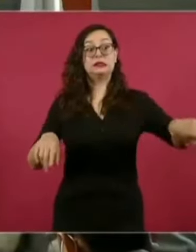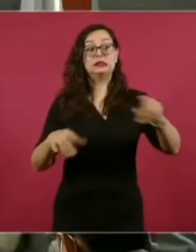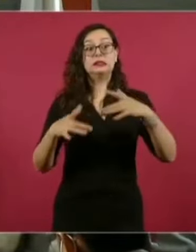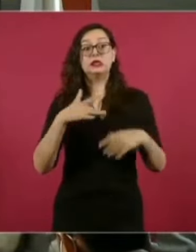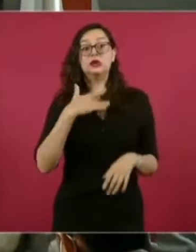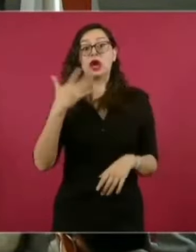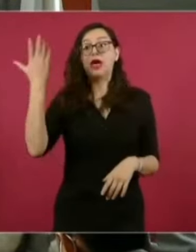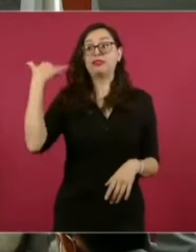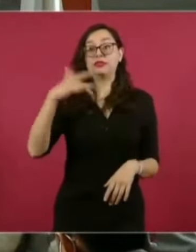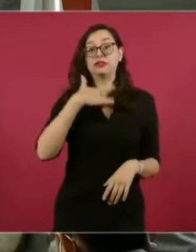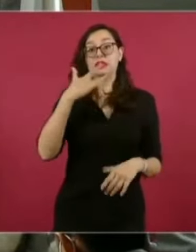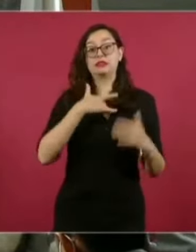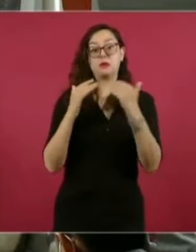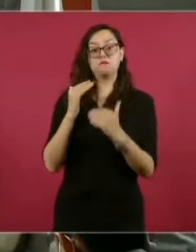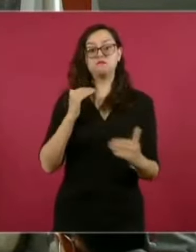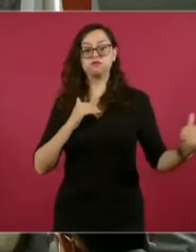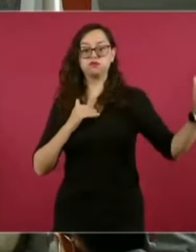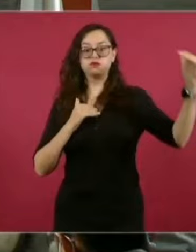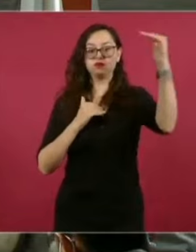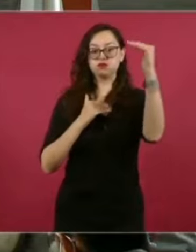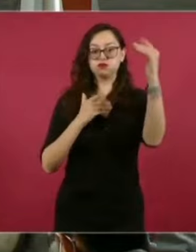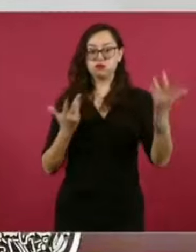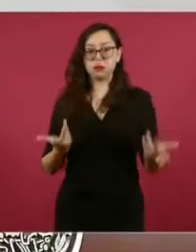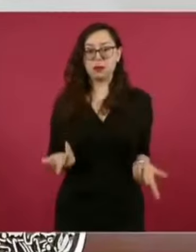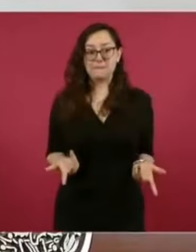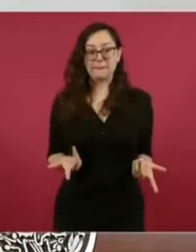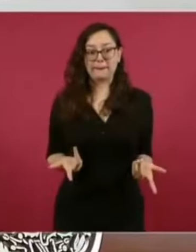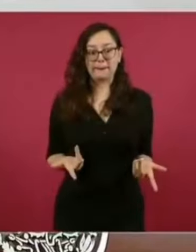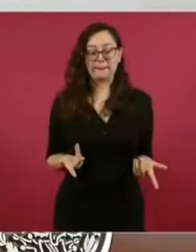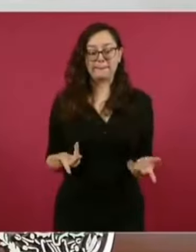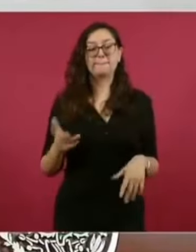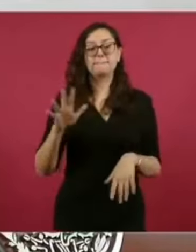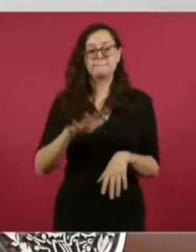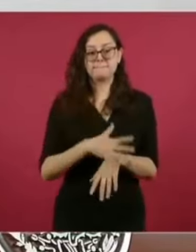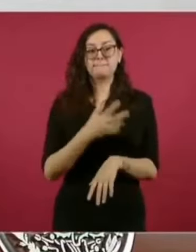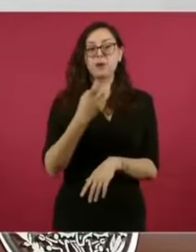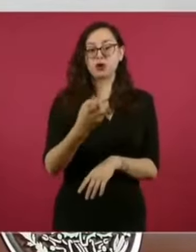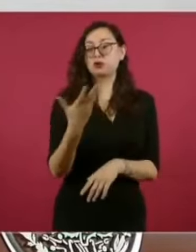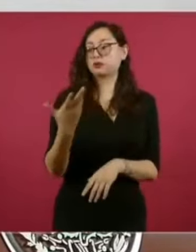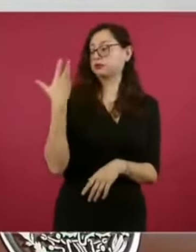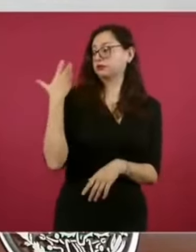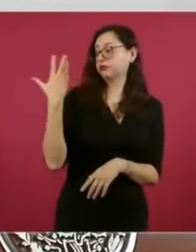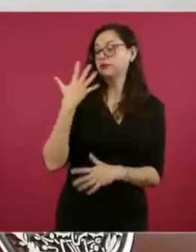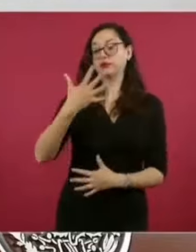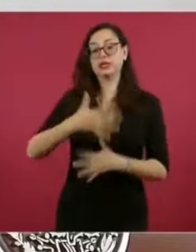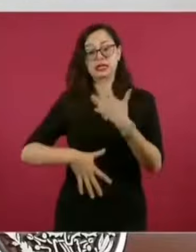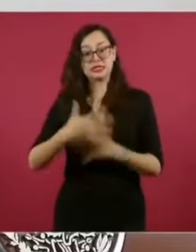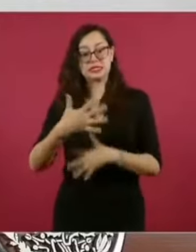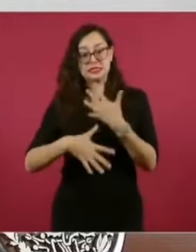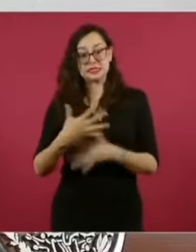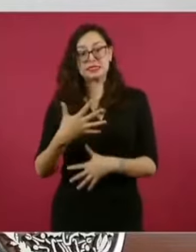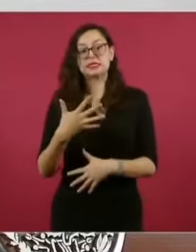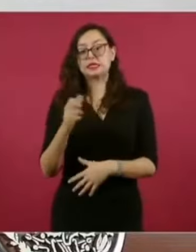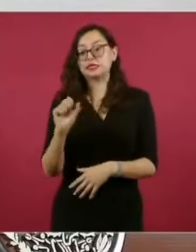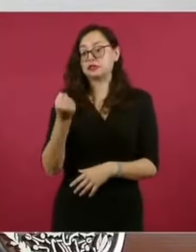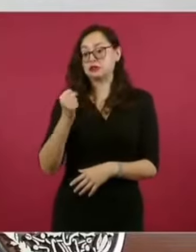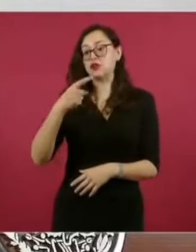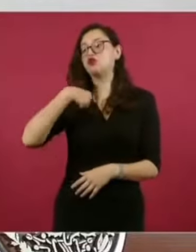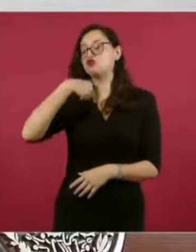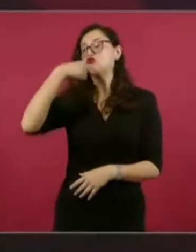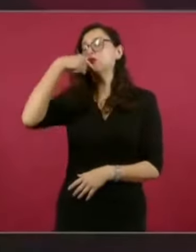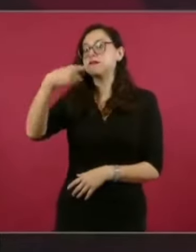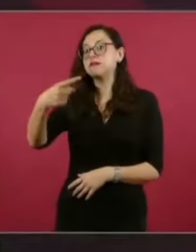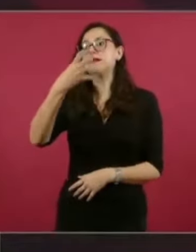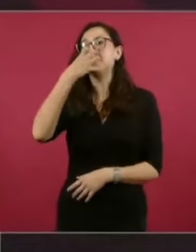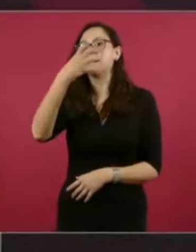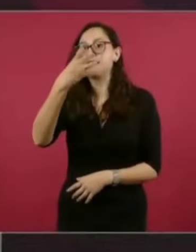por eso el grito de la noche del 15, muera la corrupción,